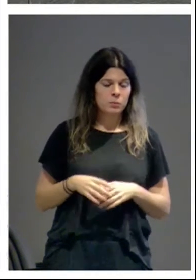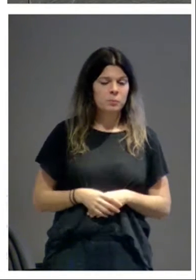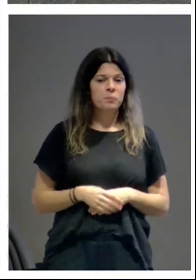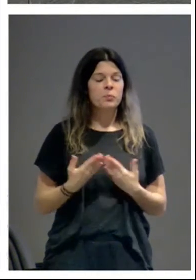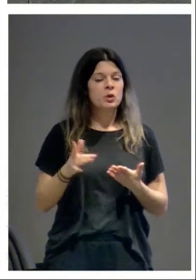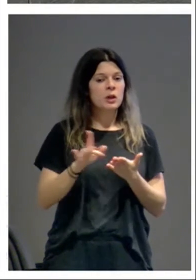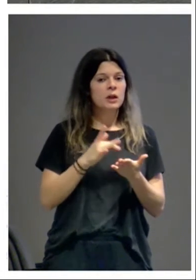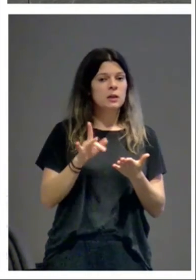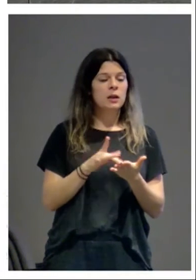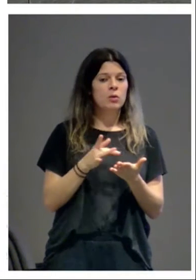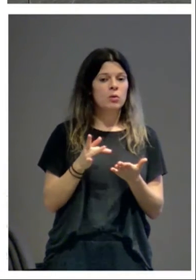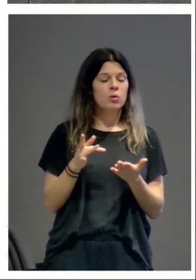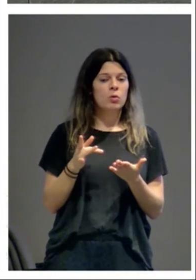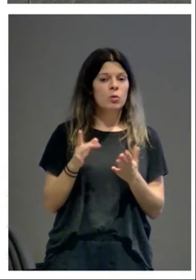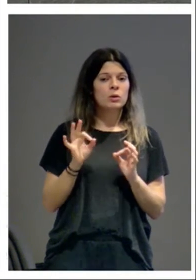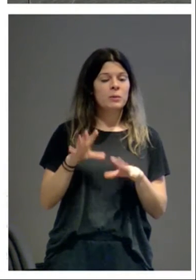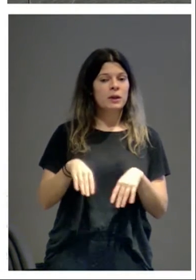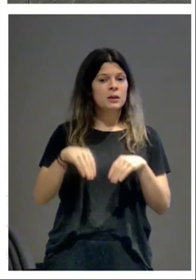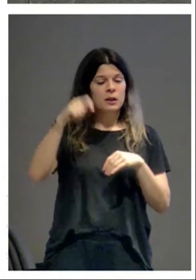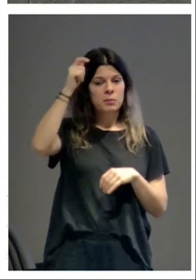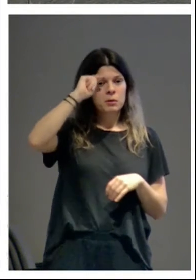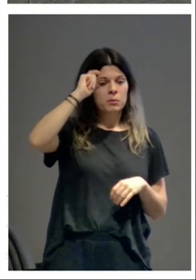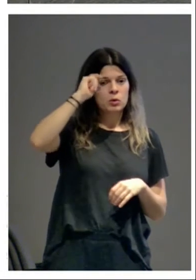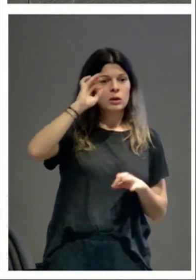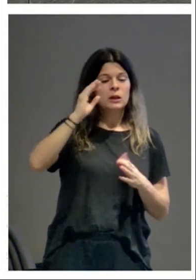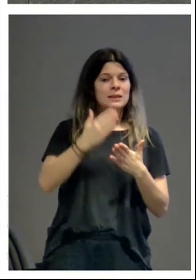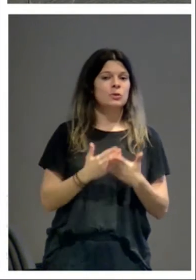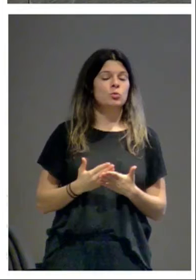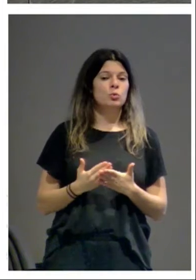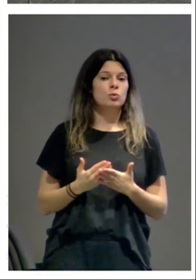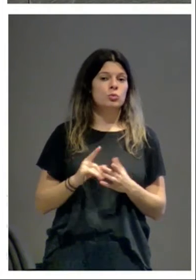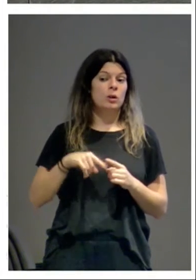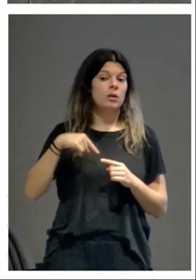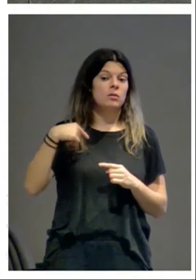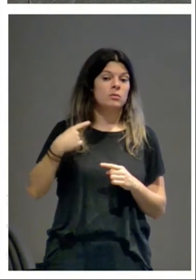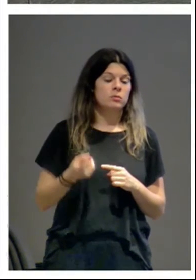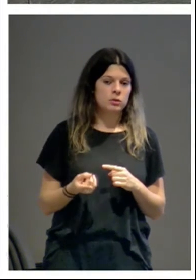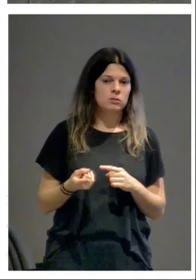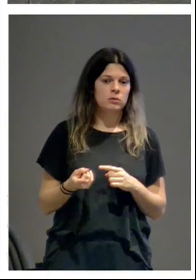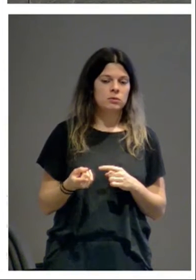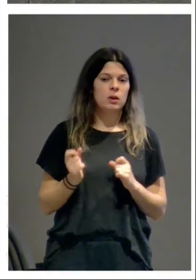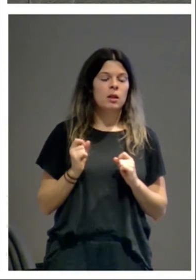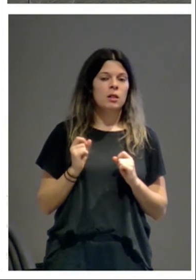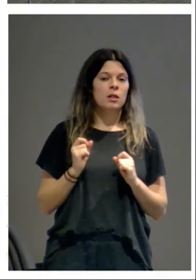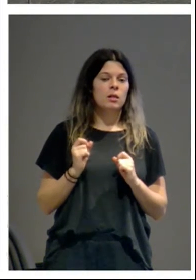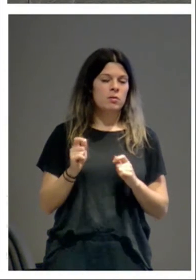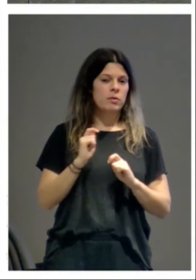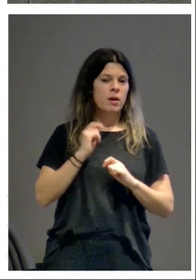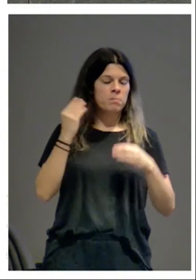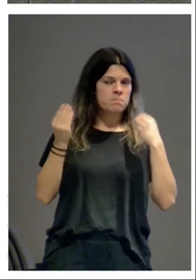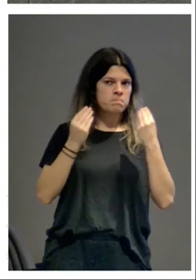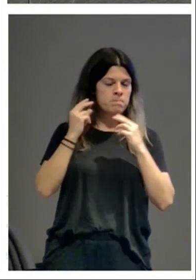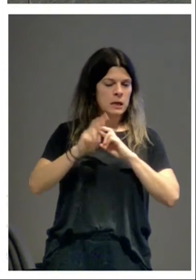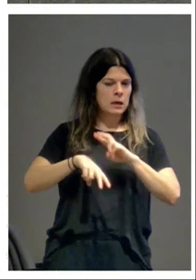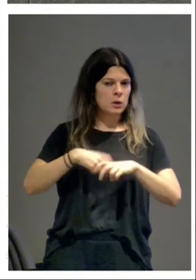y la Catedral de Pamplona y los estudios que se hicieron a continuación llevaron a un planteamiento renovador,